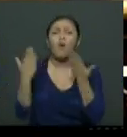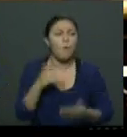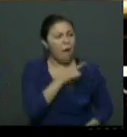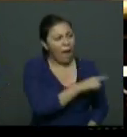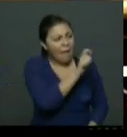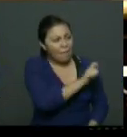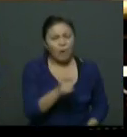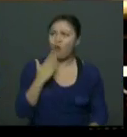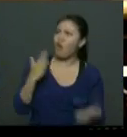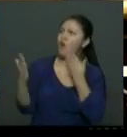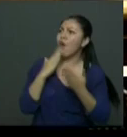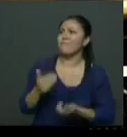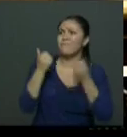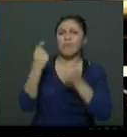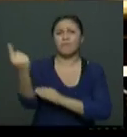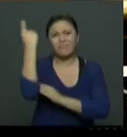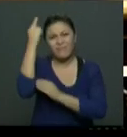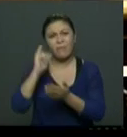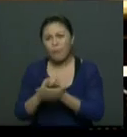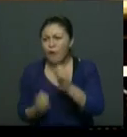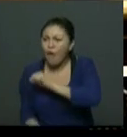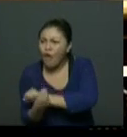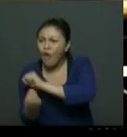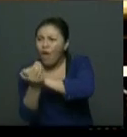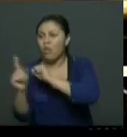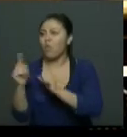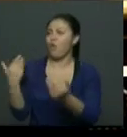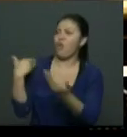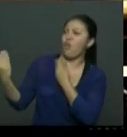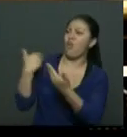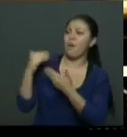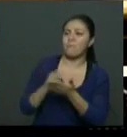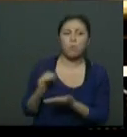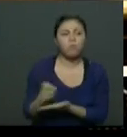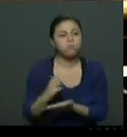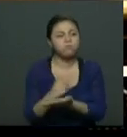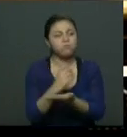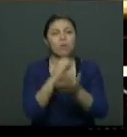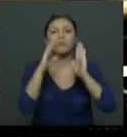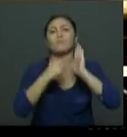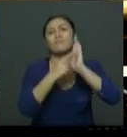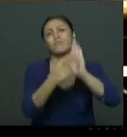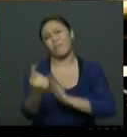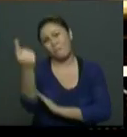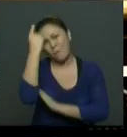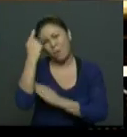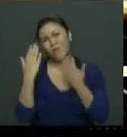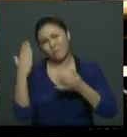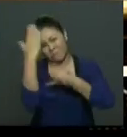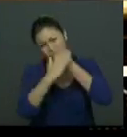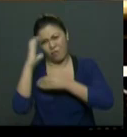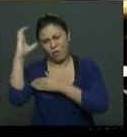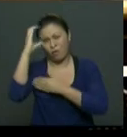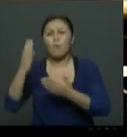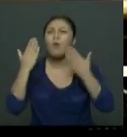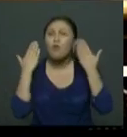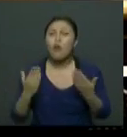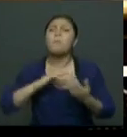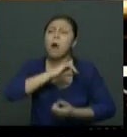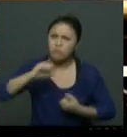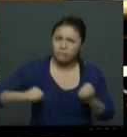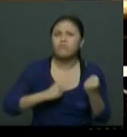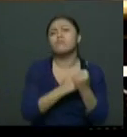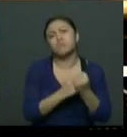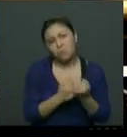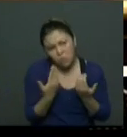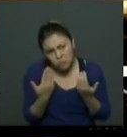y el fin de la corrupción y el clientelismo como mecanismo para hacer política en nuestro país. Pero también podemos acompañarlo de algunos beneficios que